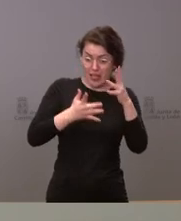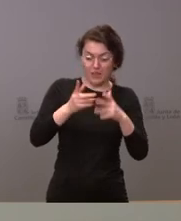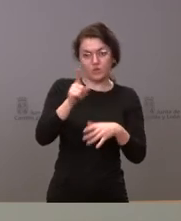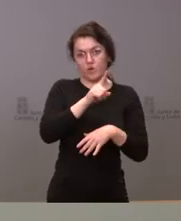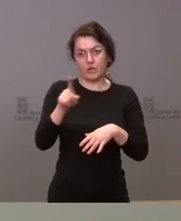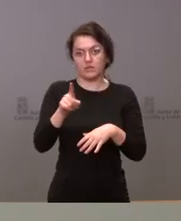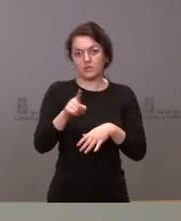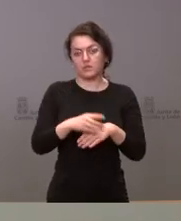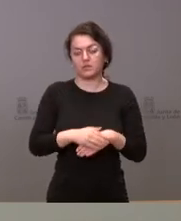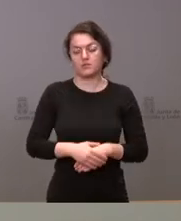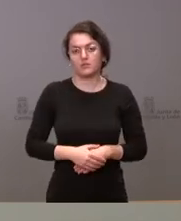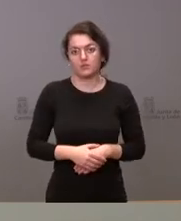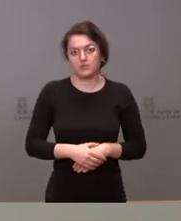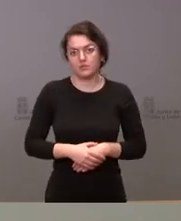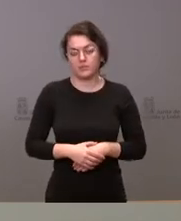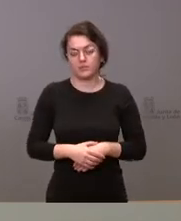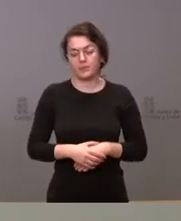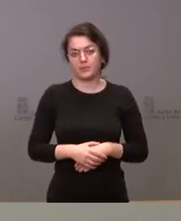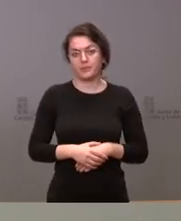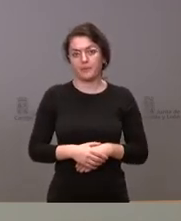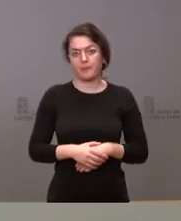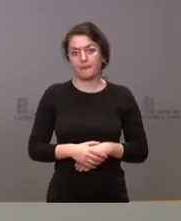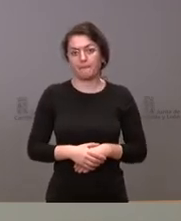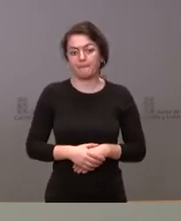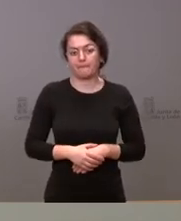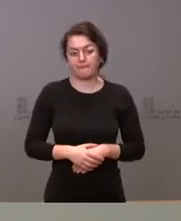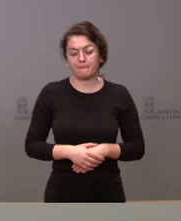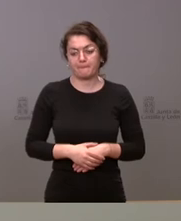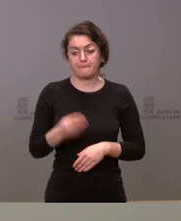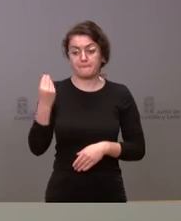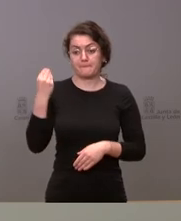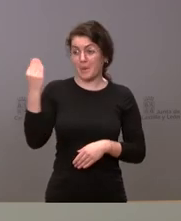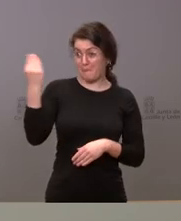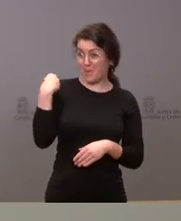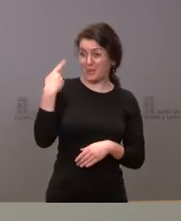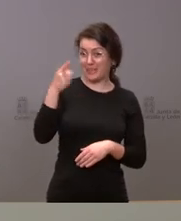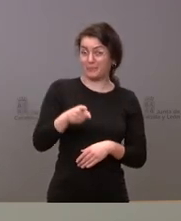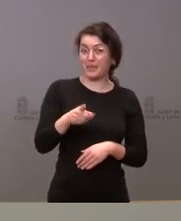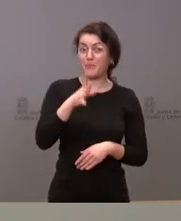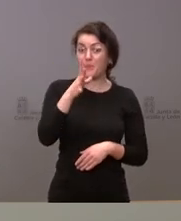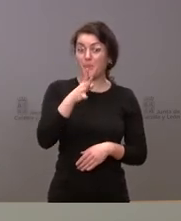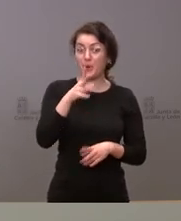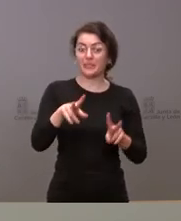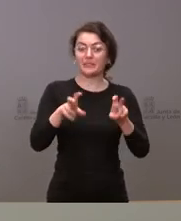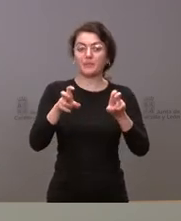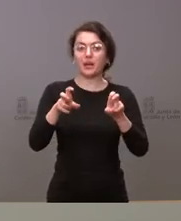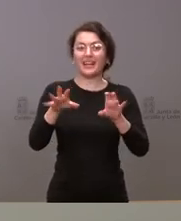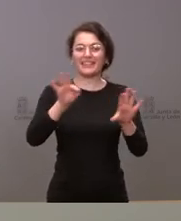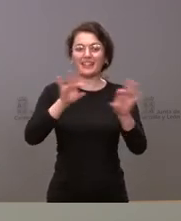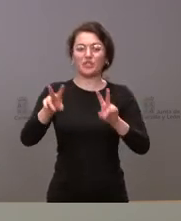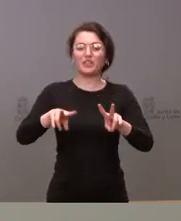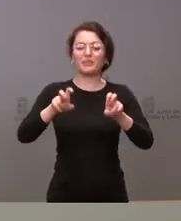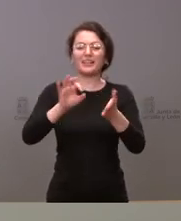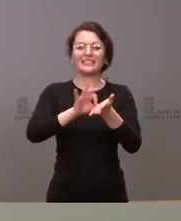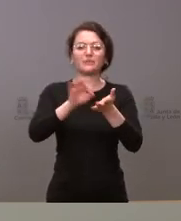que no fuera estrictamente nuestro nos preguntaba también por qué decisiones en el ámbito de los servicios públicos